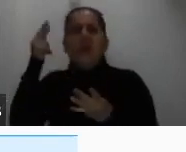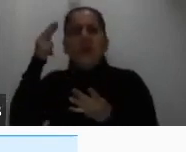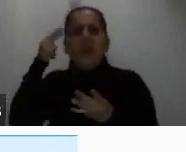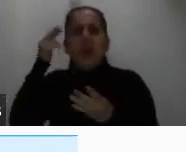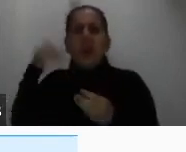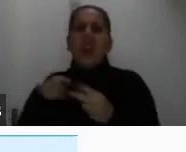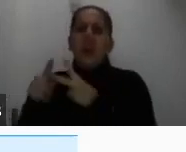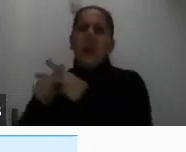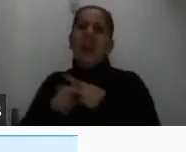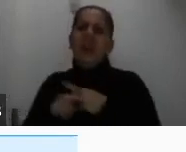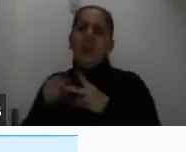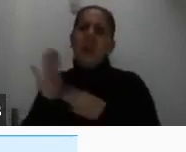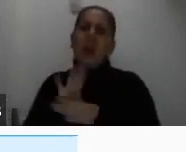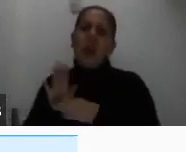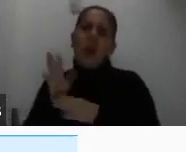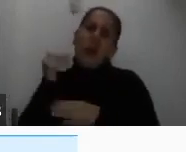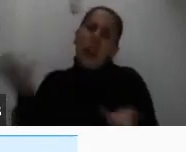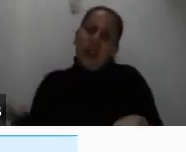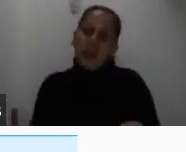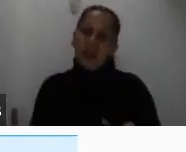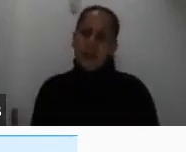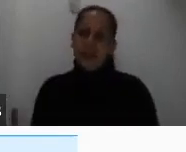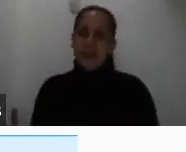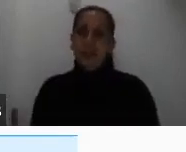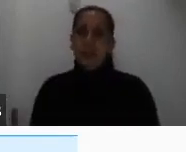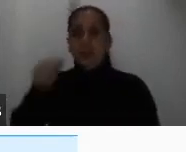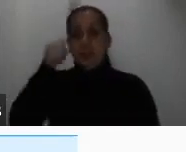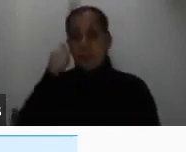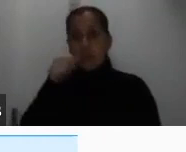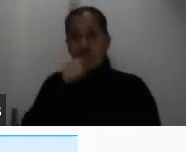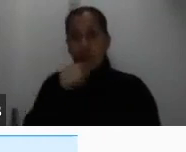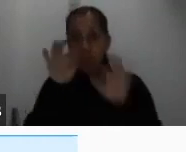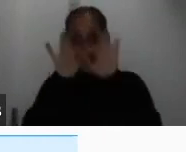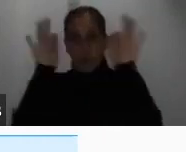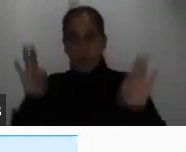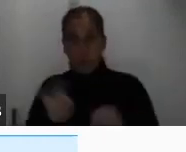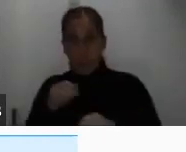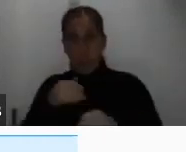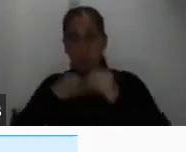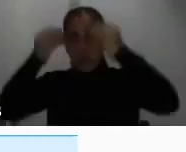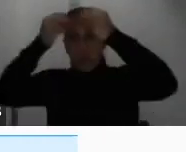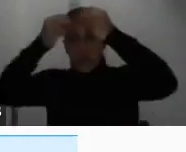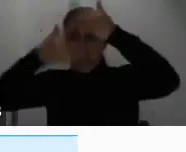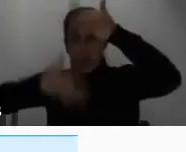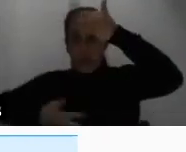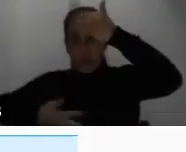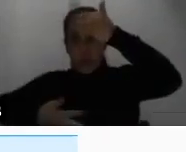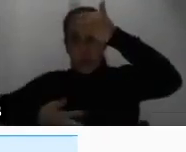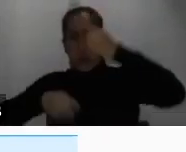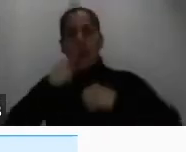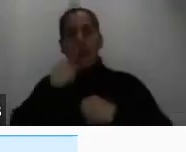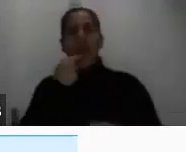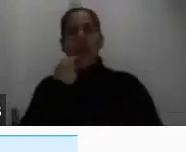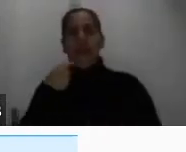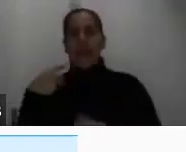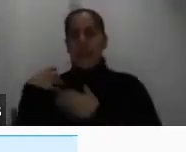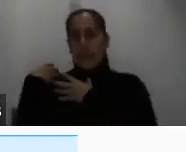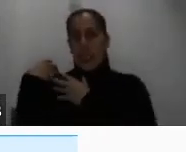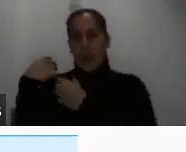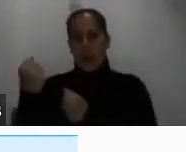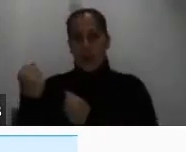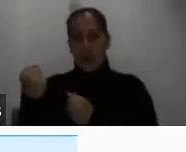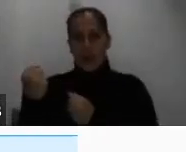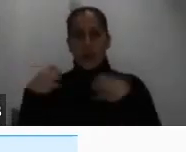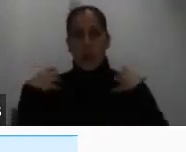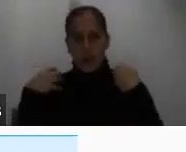que les he dicho, digamos, el formulario tiene desplegables. En este motivo de la deuda habla de salud, educación, vivienda u otro. Cuando